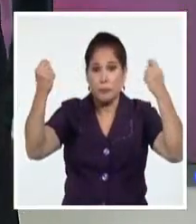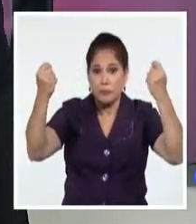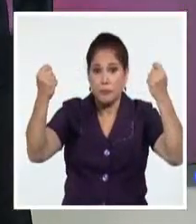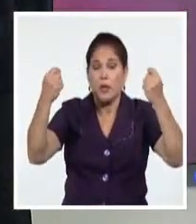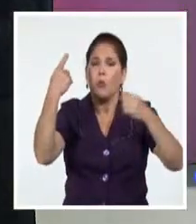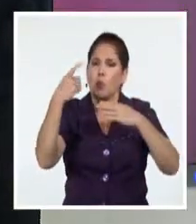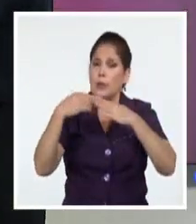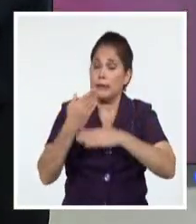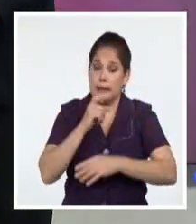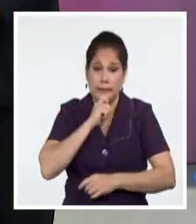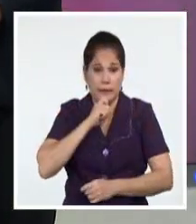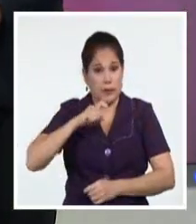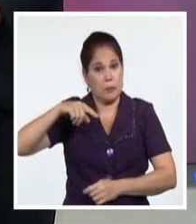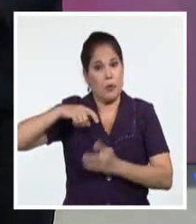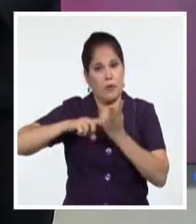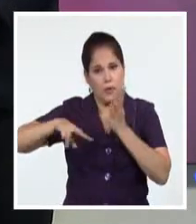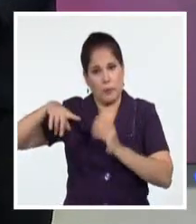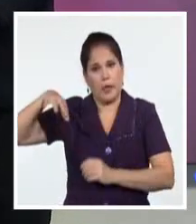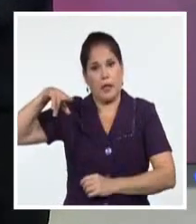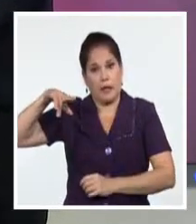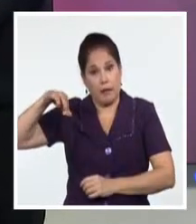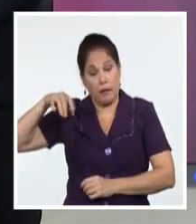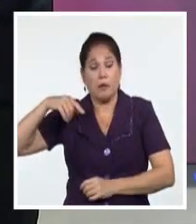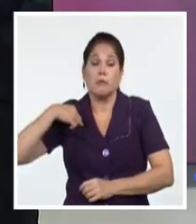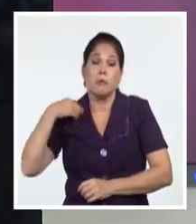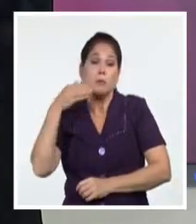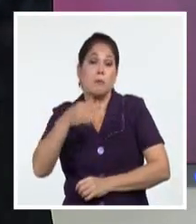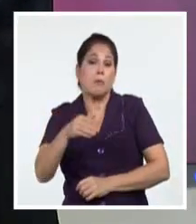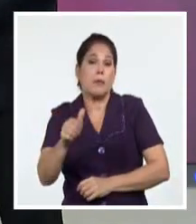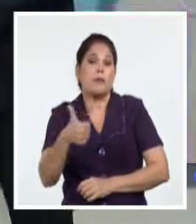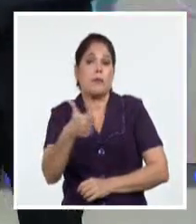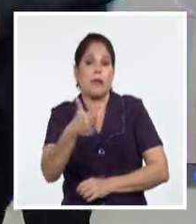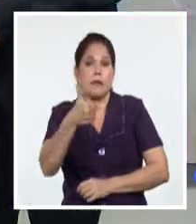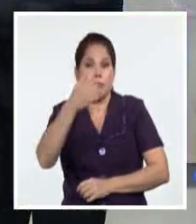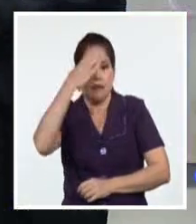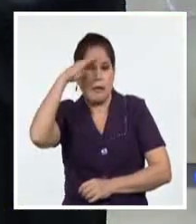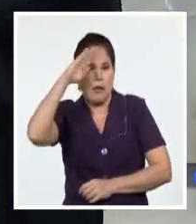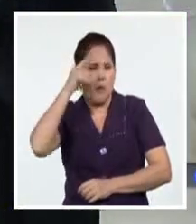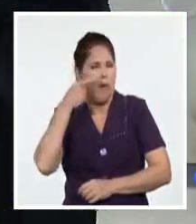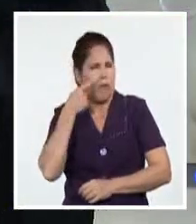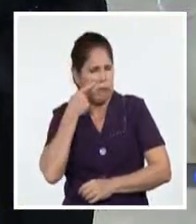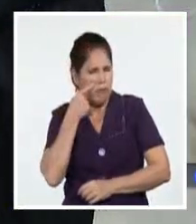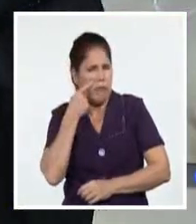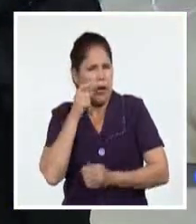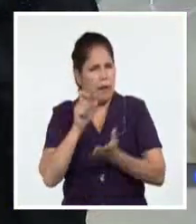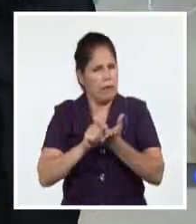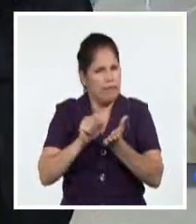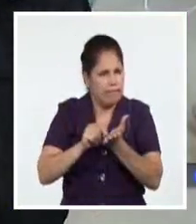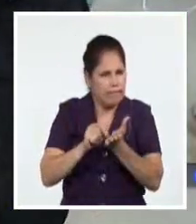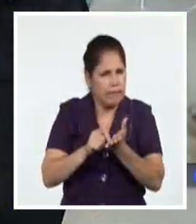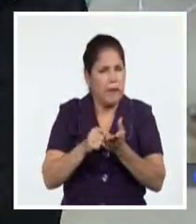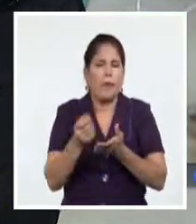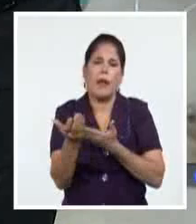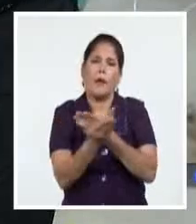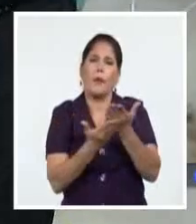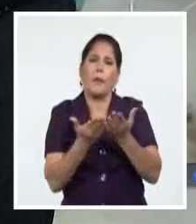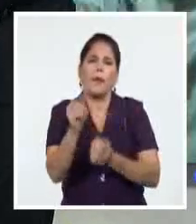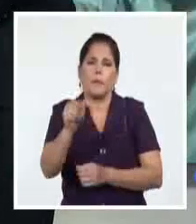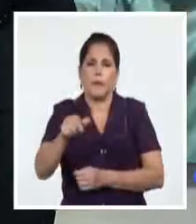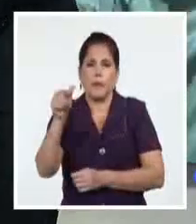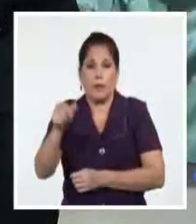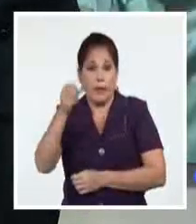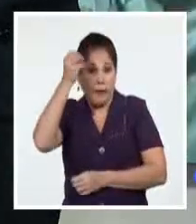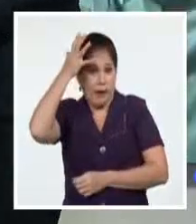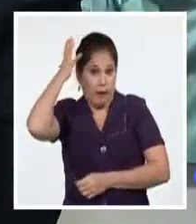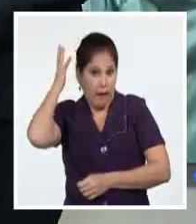un solo día para los pinareños, que vieron cómo llegó hasta allí el presidente cubano para evaluar, orientar y también para compartir. Díaz-Canel